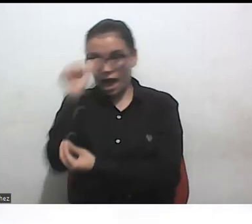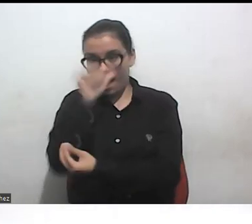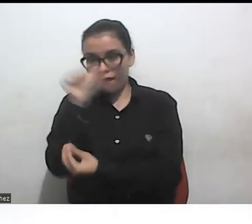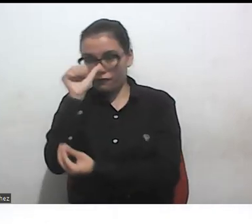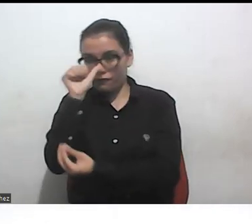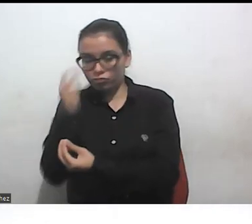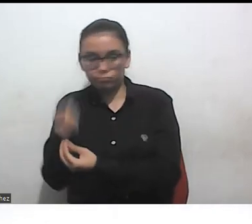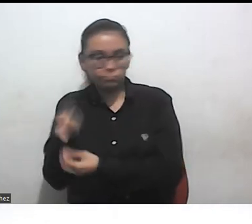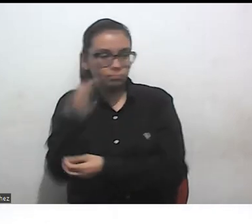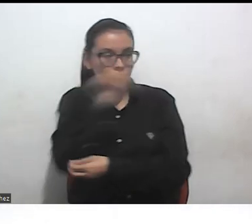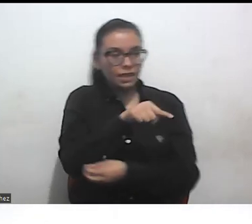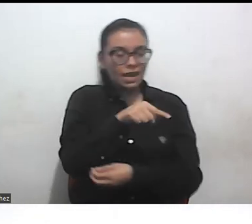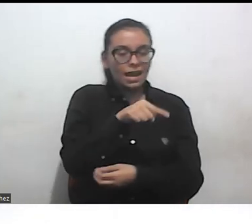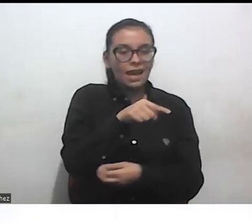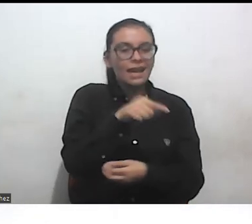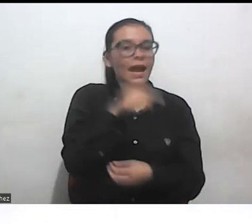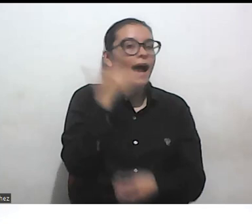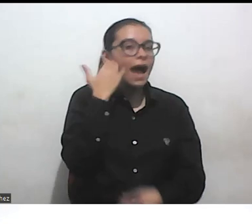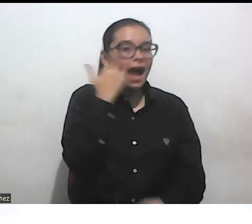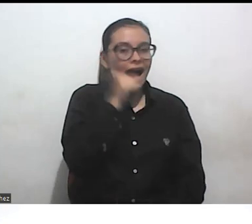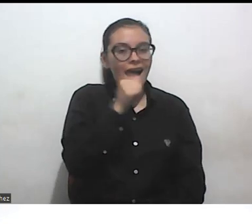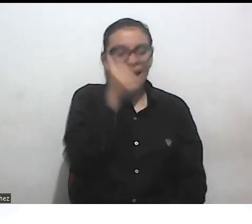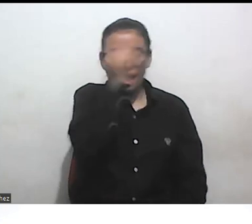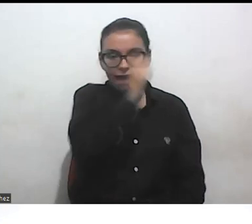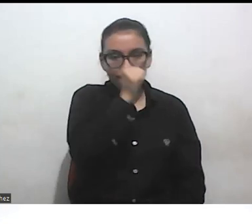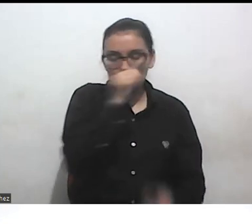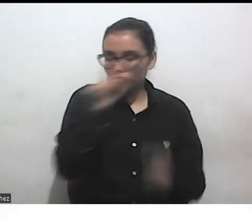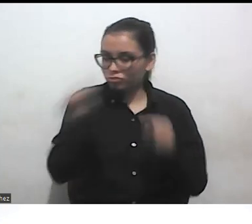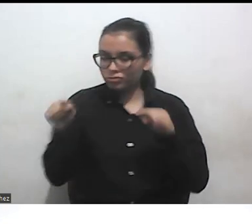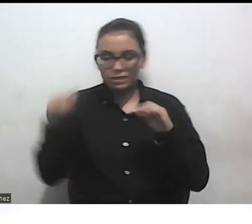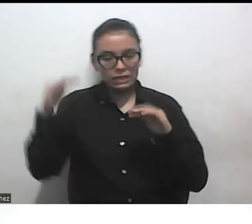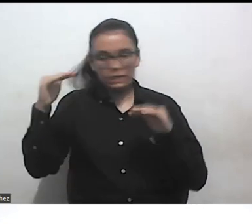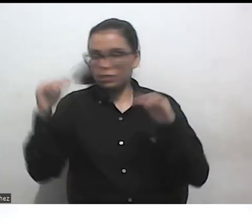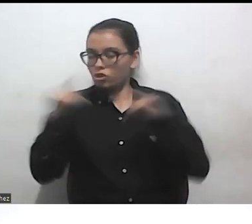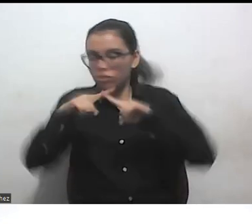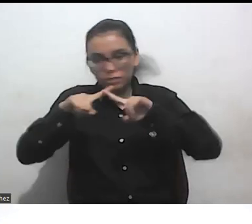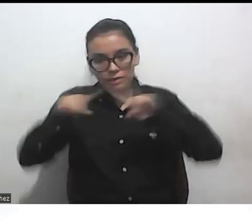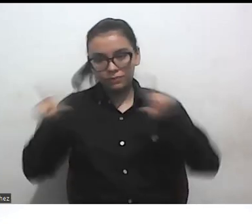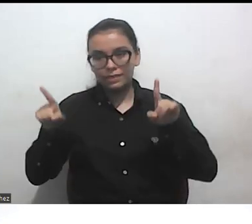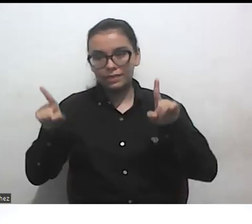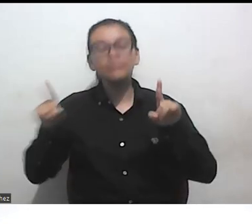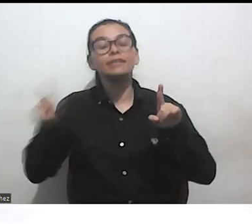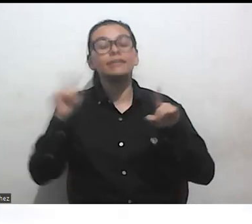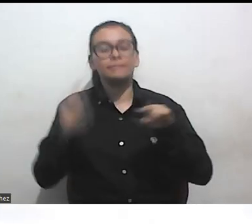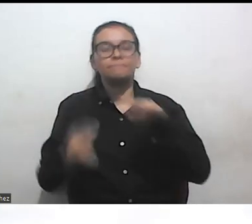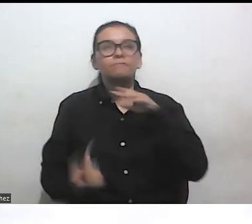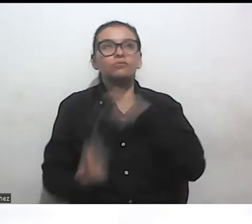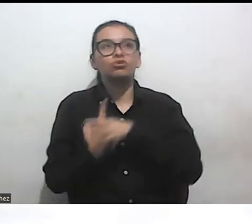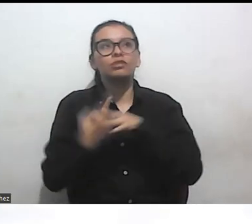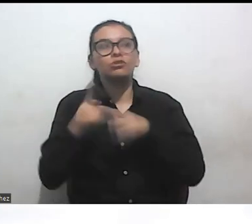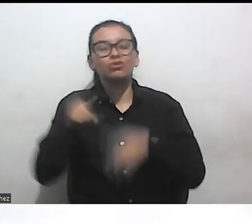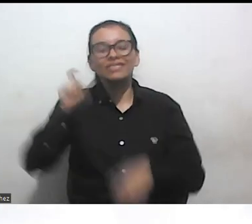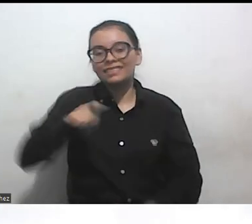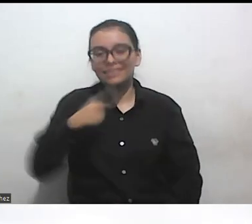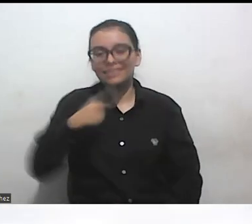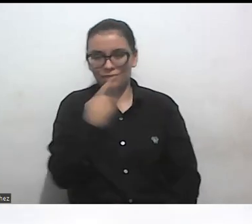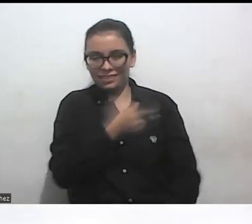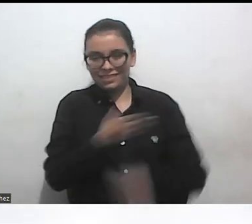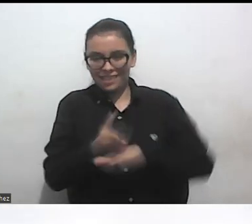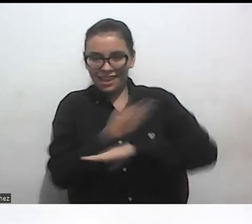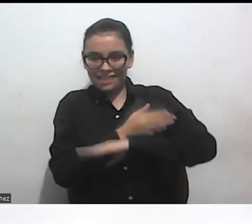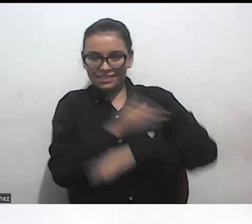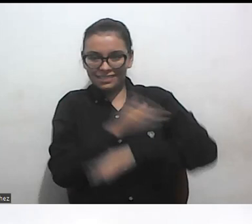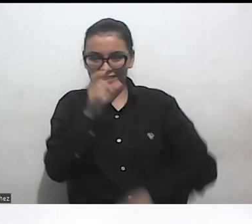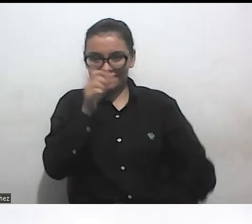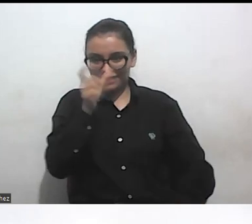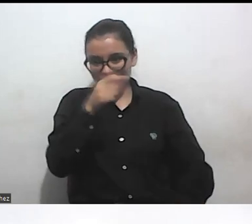manera hacia mujeres afro, y los estándares no aplicaban, y en ese momento surge esa necesidad, justamente como lo dice la profe Gómez. Yo